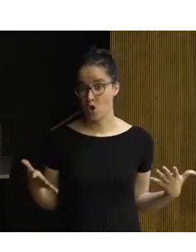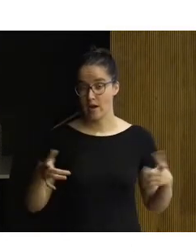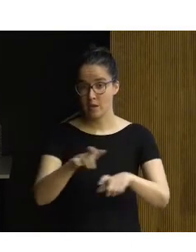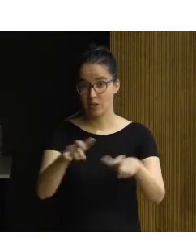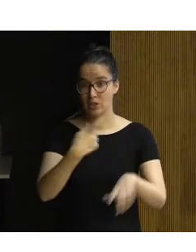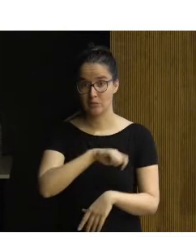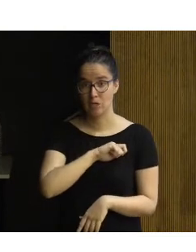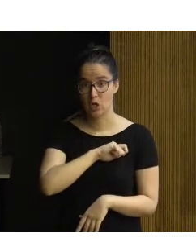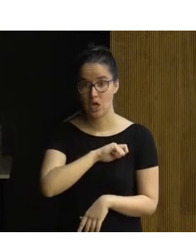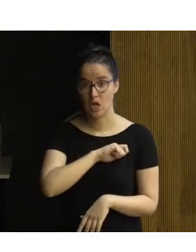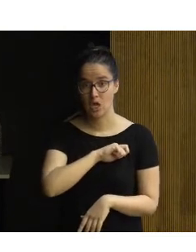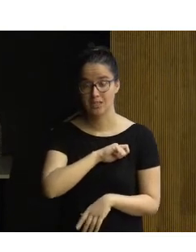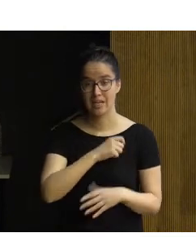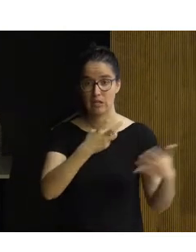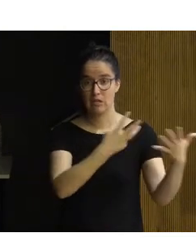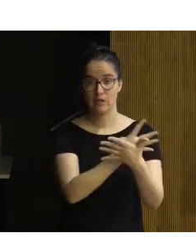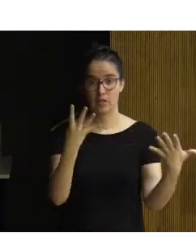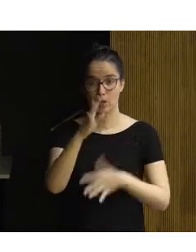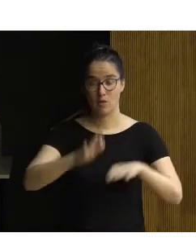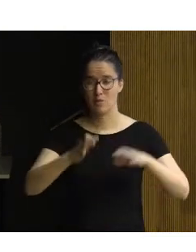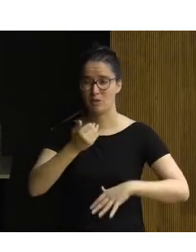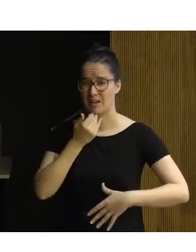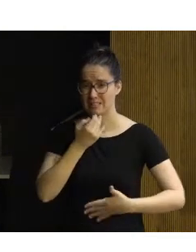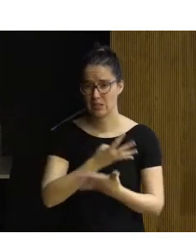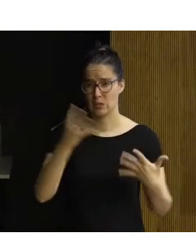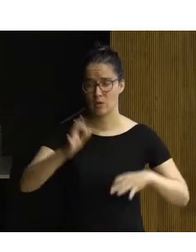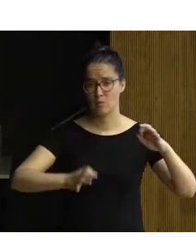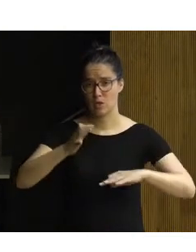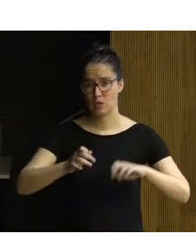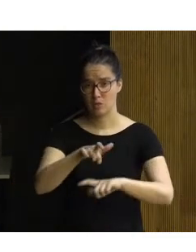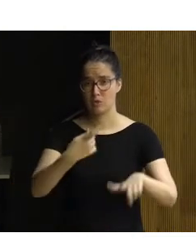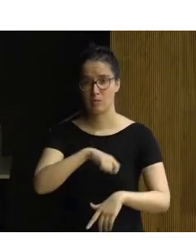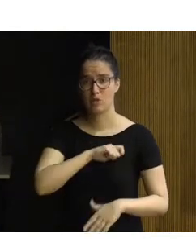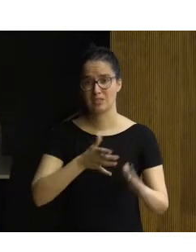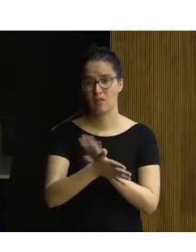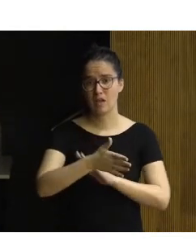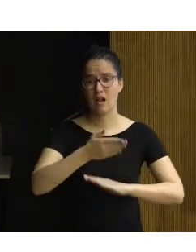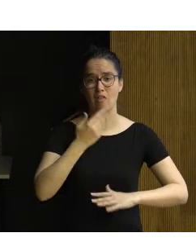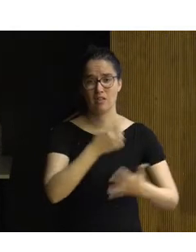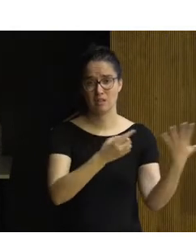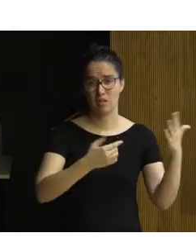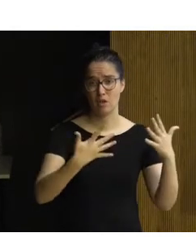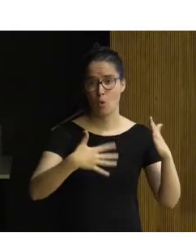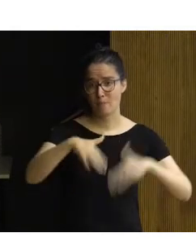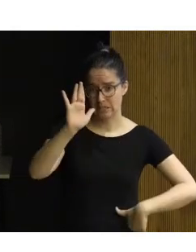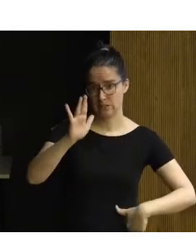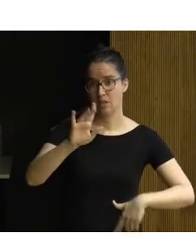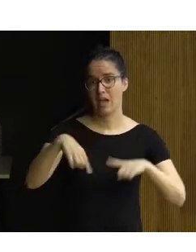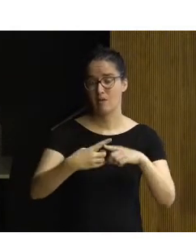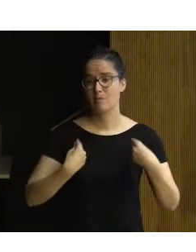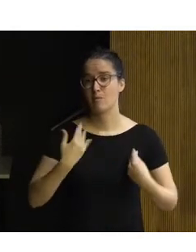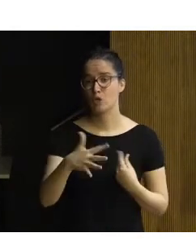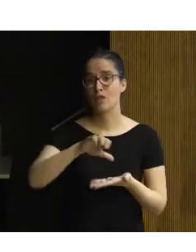población española, el 19%, casi el 19% de la población española, son personas mayores de 65 años que además viven en las